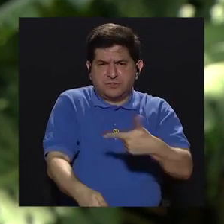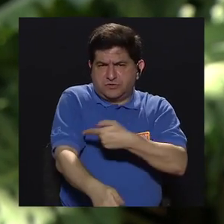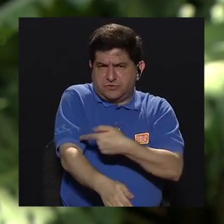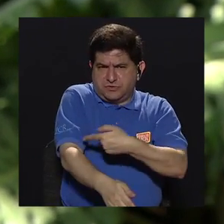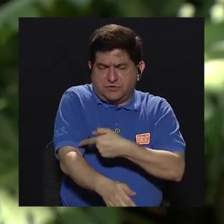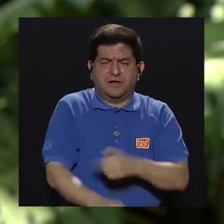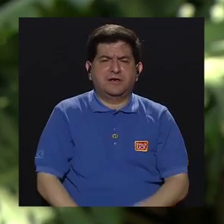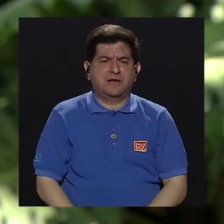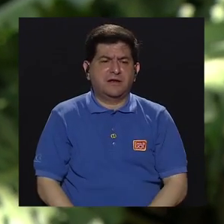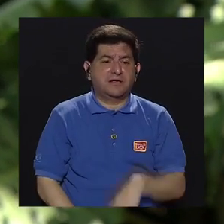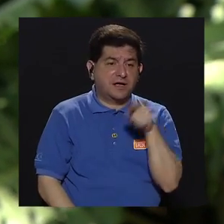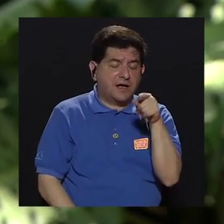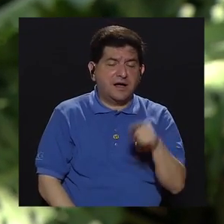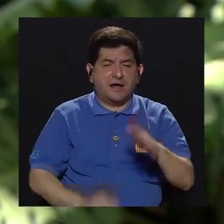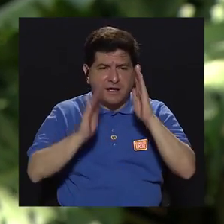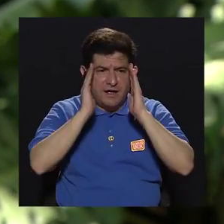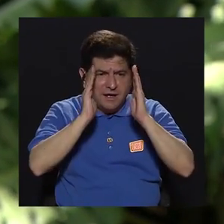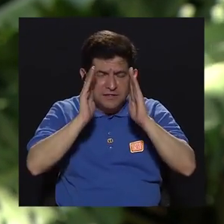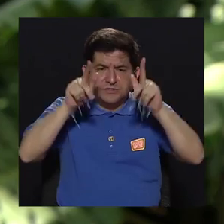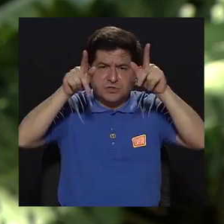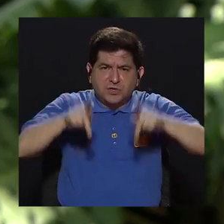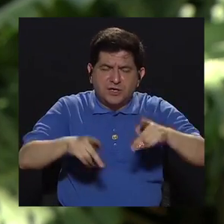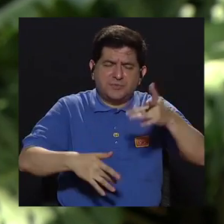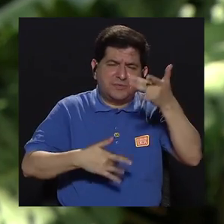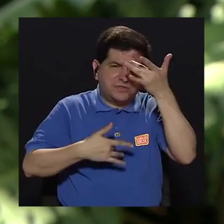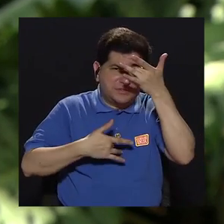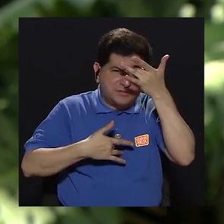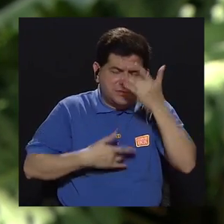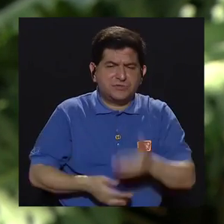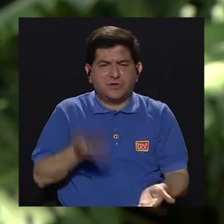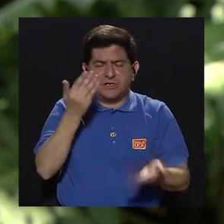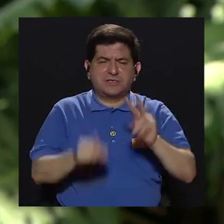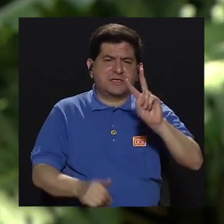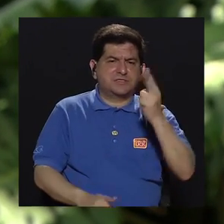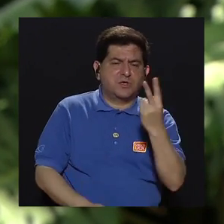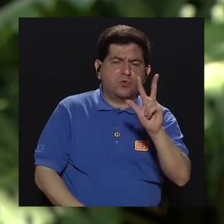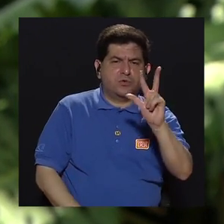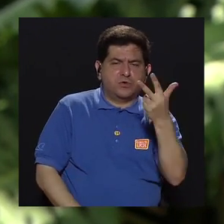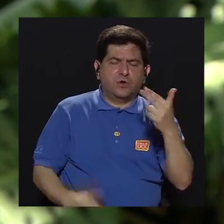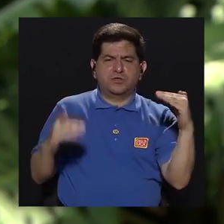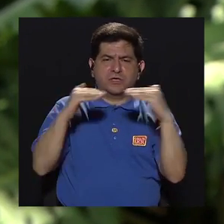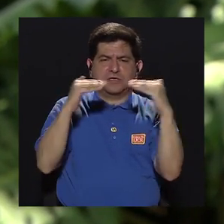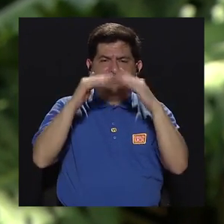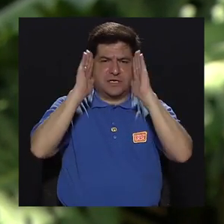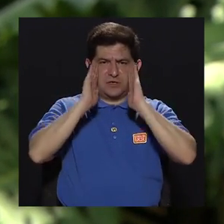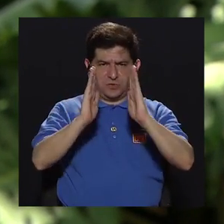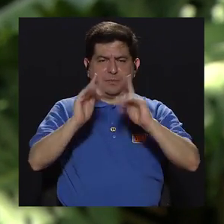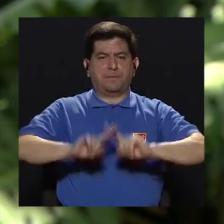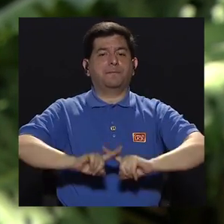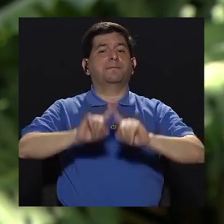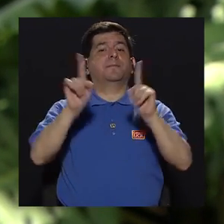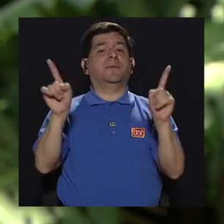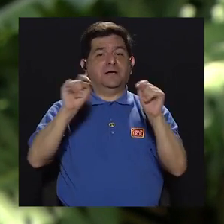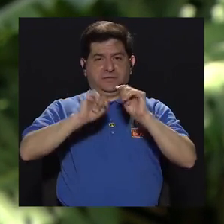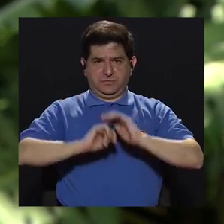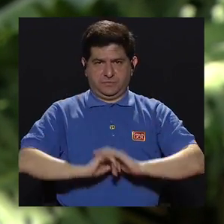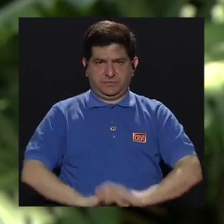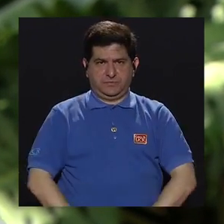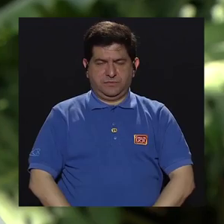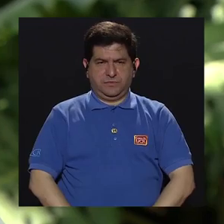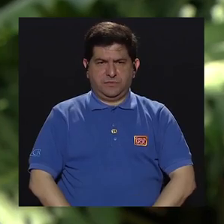son las labores hacia el cuido de las personas ya enfermas o un tercero o segundo nivel de atención, pero